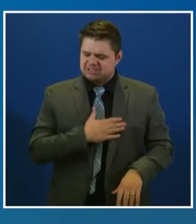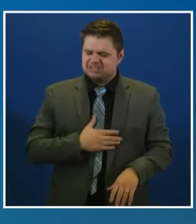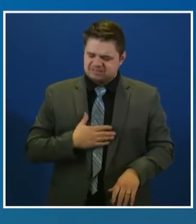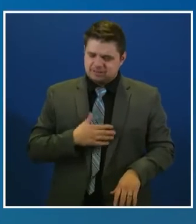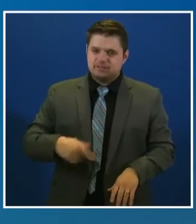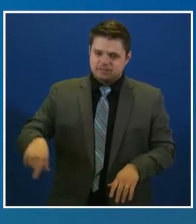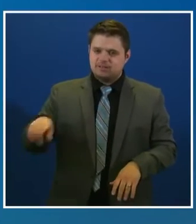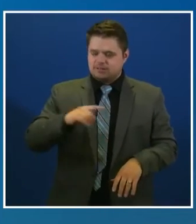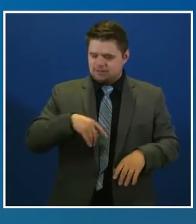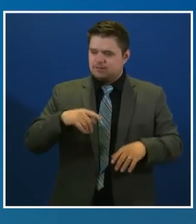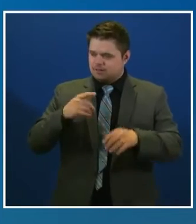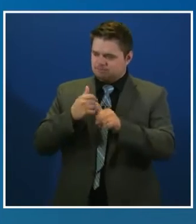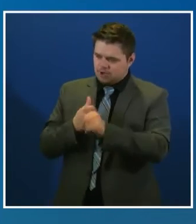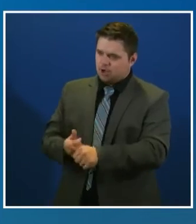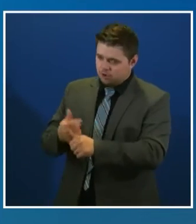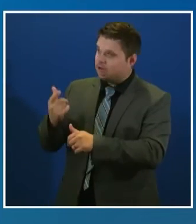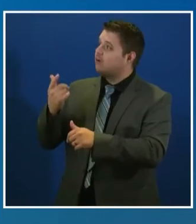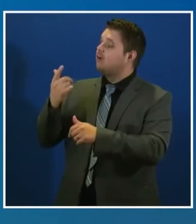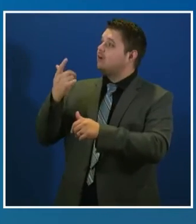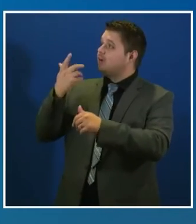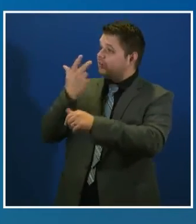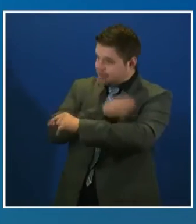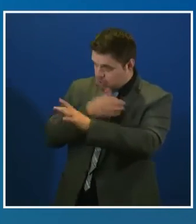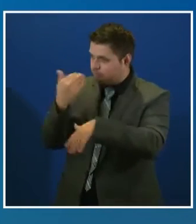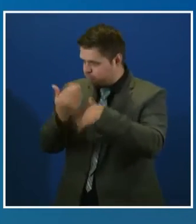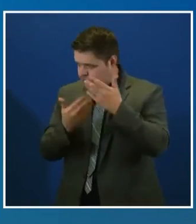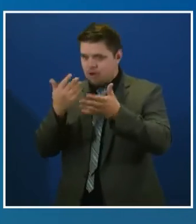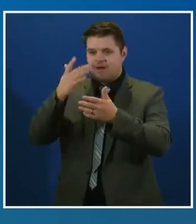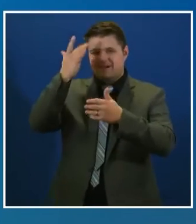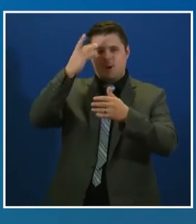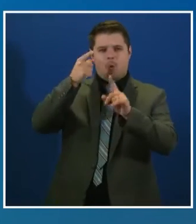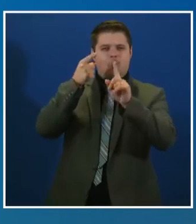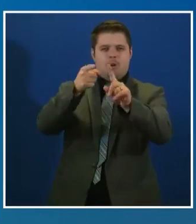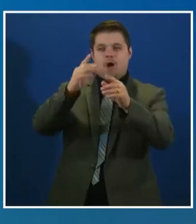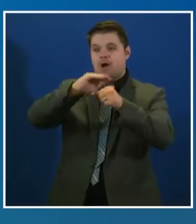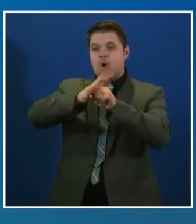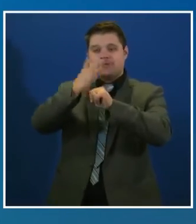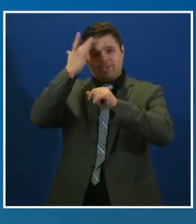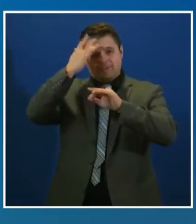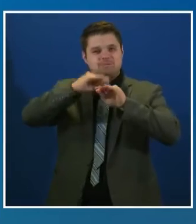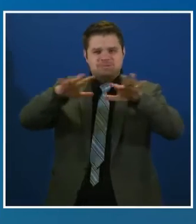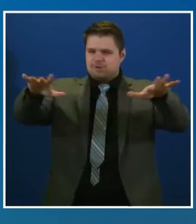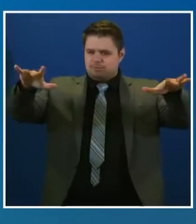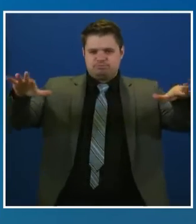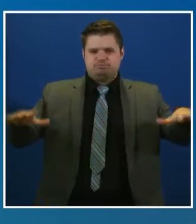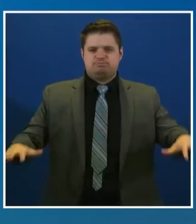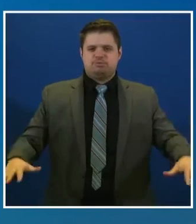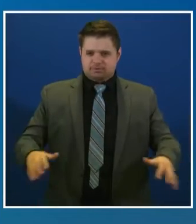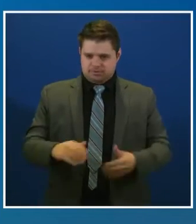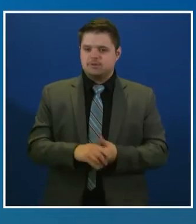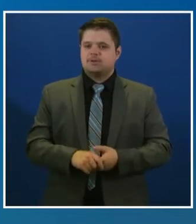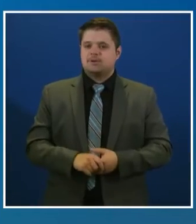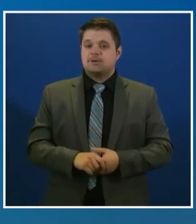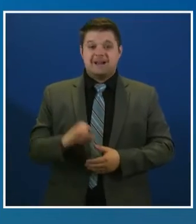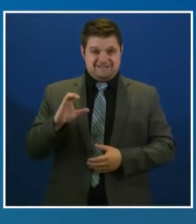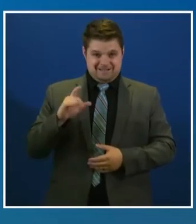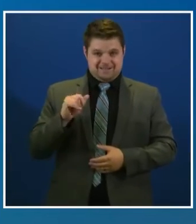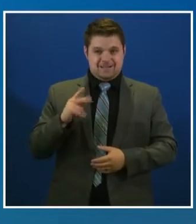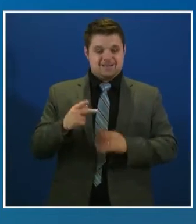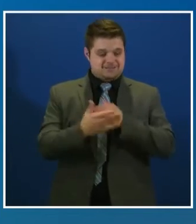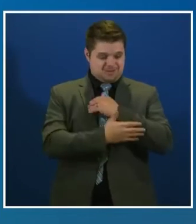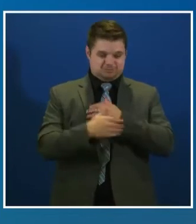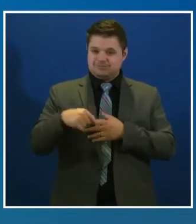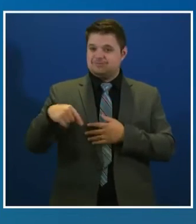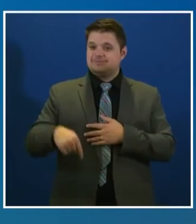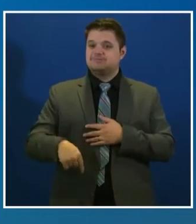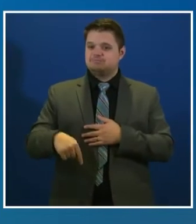seres queridos, a nuestros amigos y a la comunidad. El condado de Clark, junto con todas las regiones de Washington, sigue en fase 2